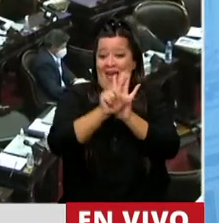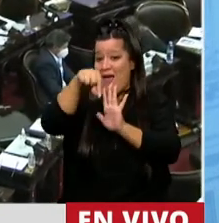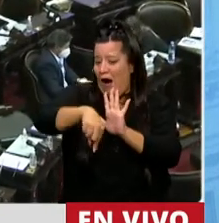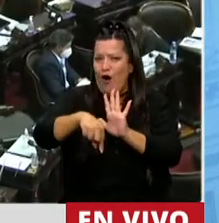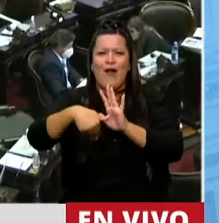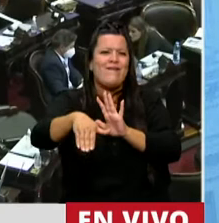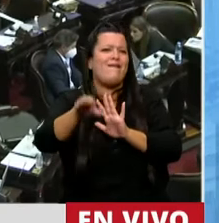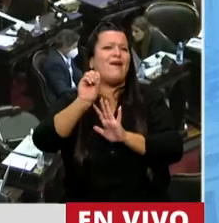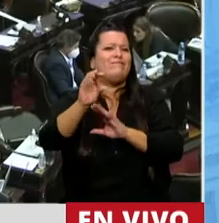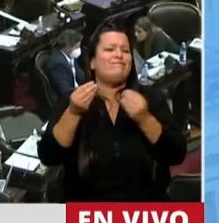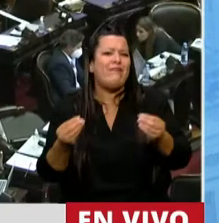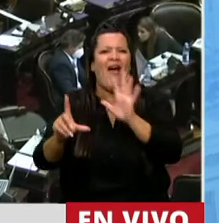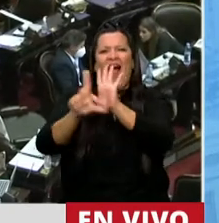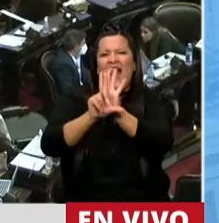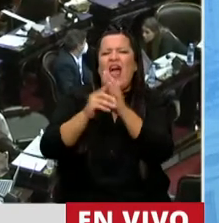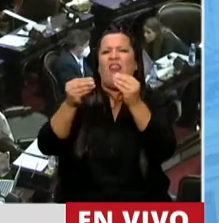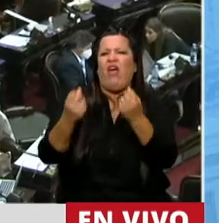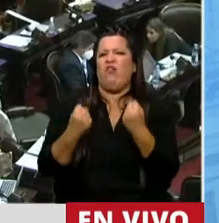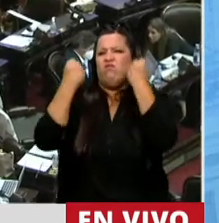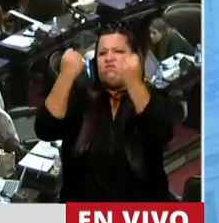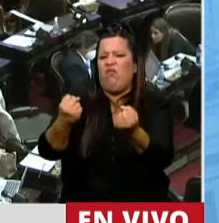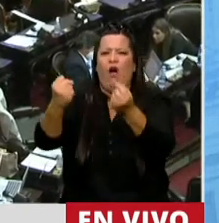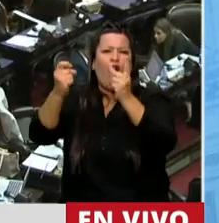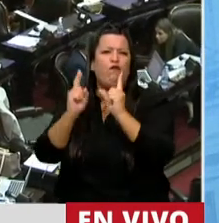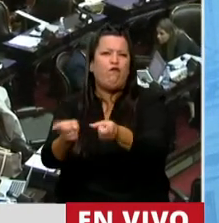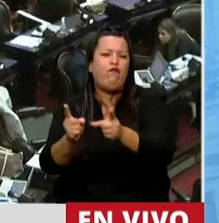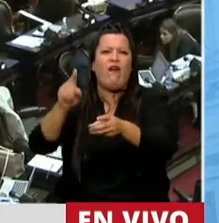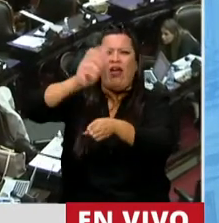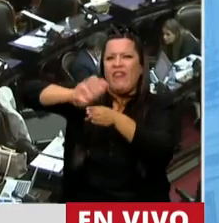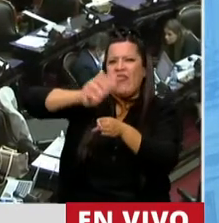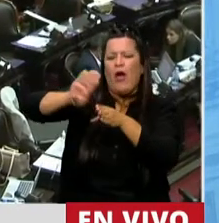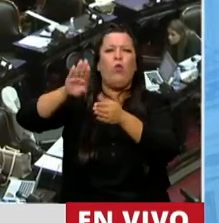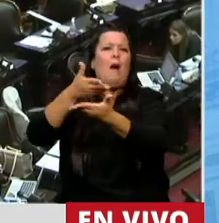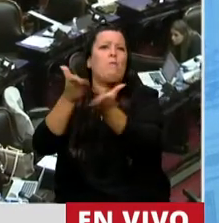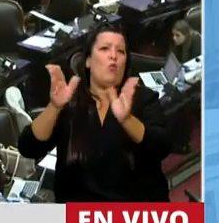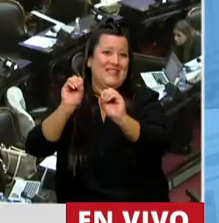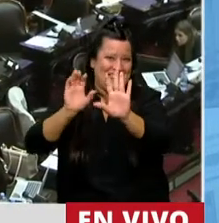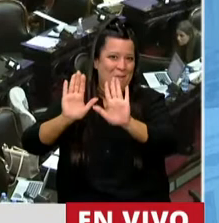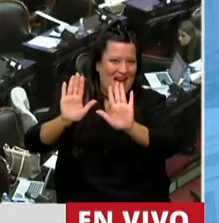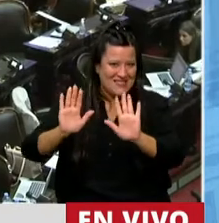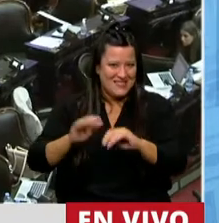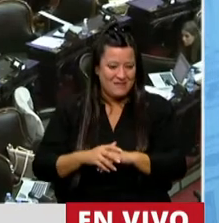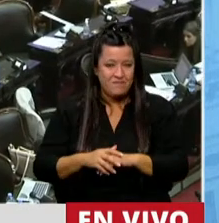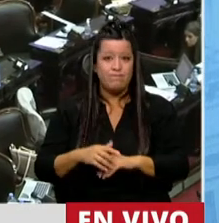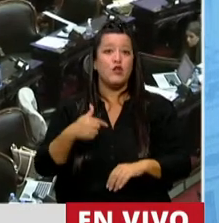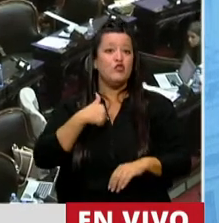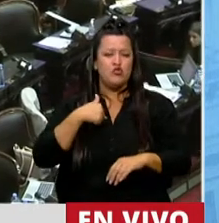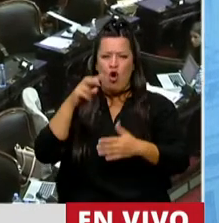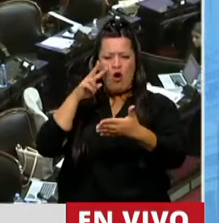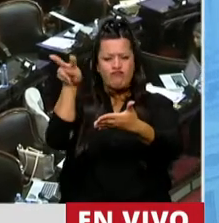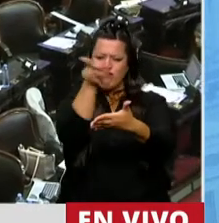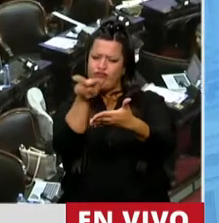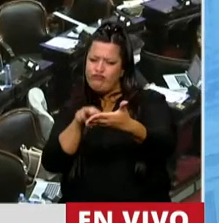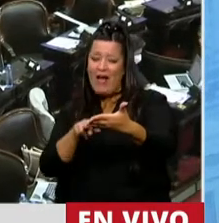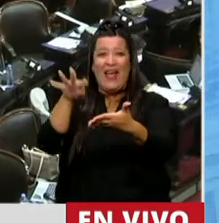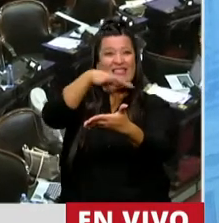llamar Ley de Fortalecimiento de la Sostenibilidad de la Deuda Pública. Yo miré la ley,